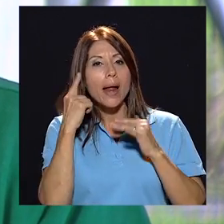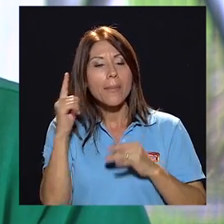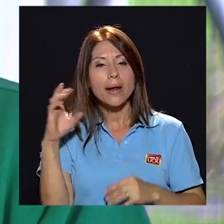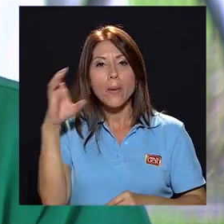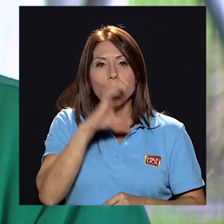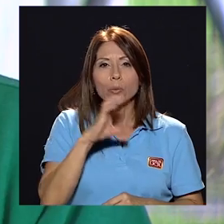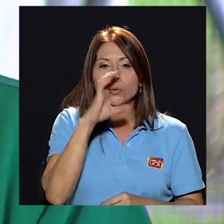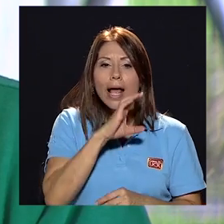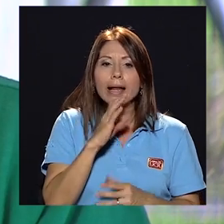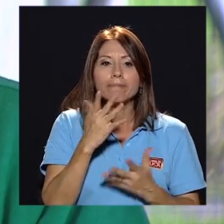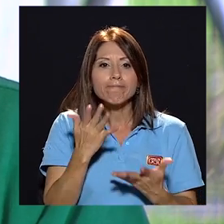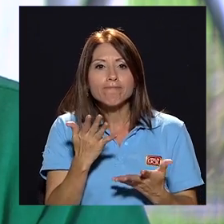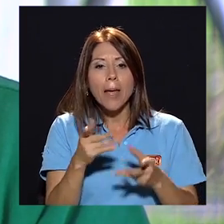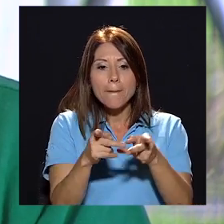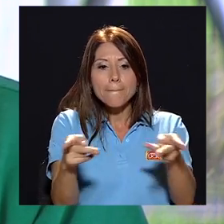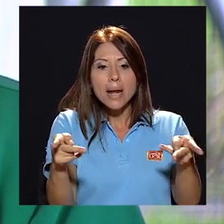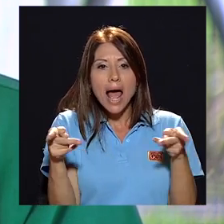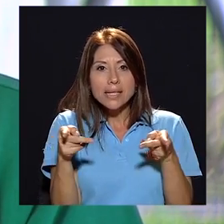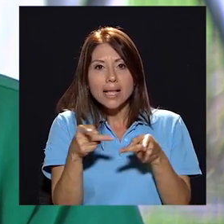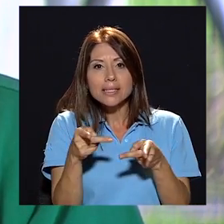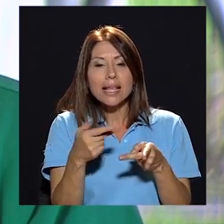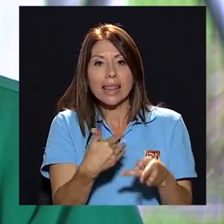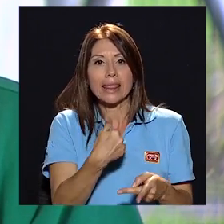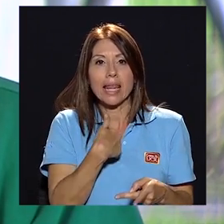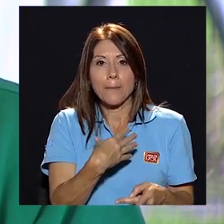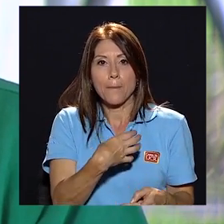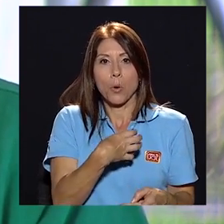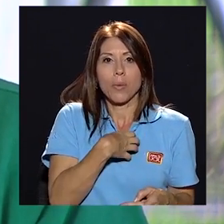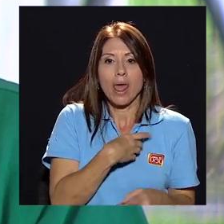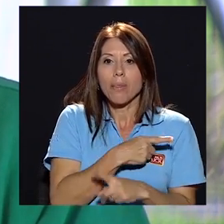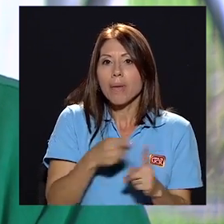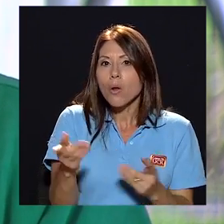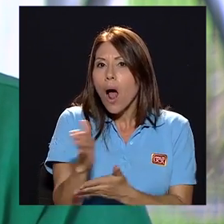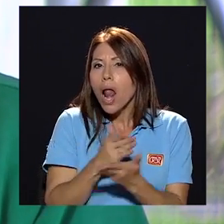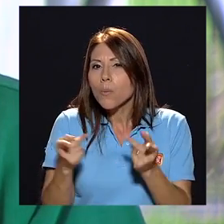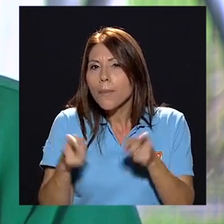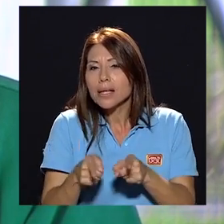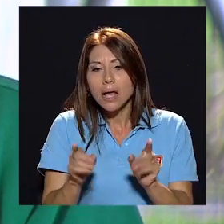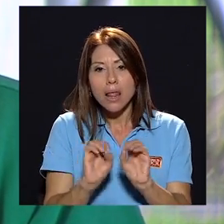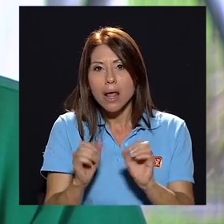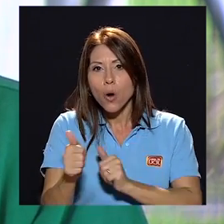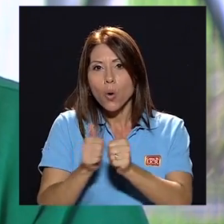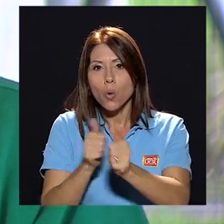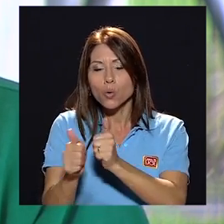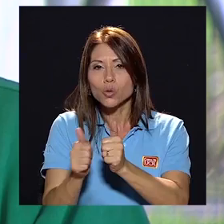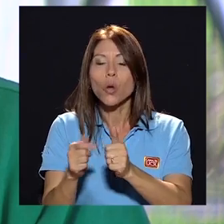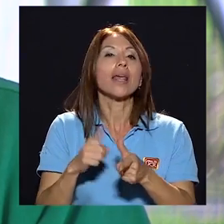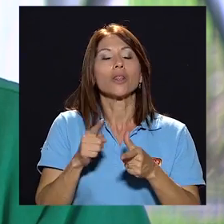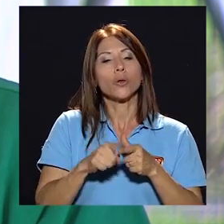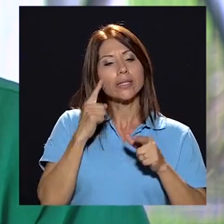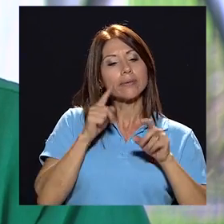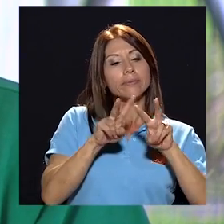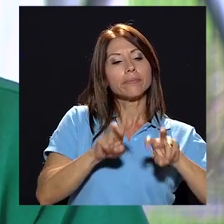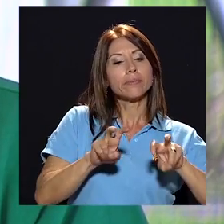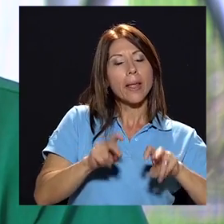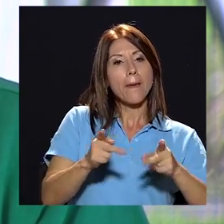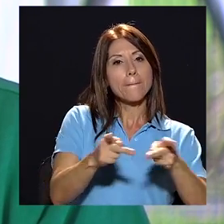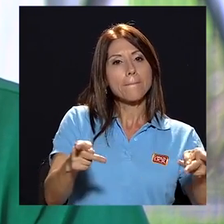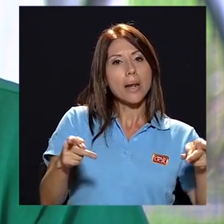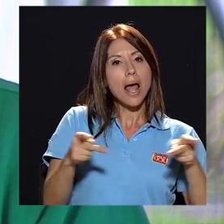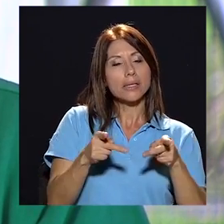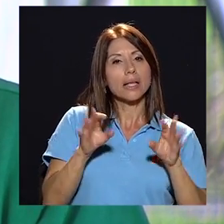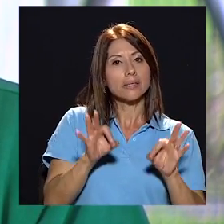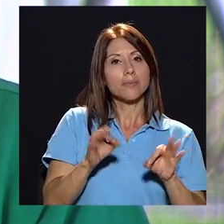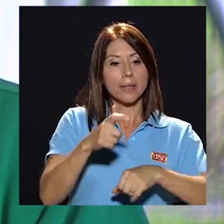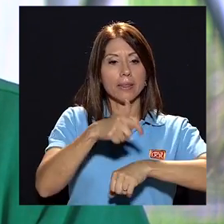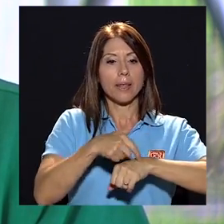plazas que tienen la propiedad pero que por alguna razón no salen a concurso entonces vamos a atacar primero revisando las plazas existentes para que salgan como